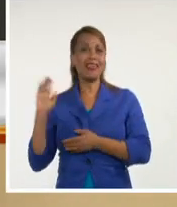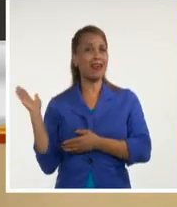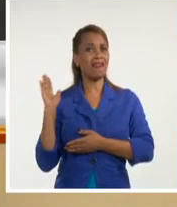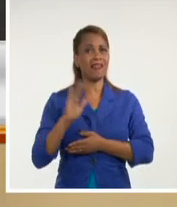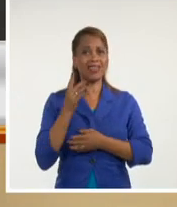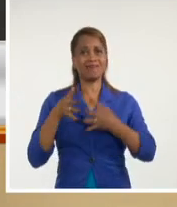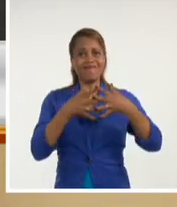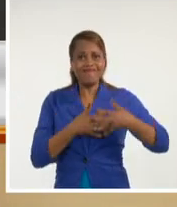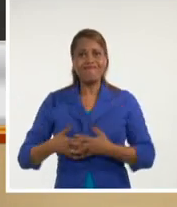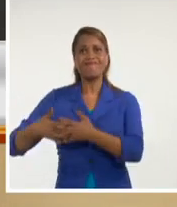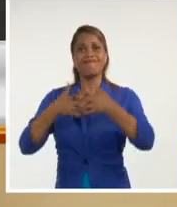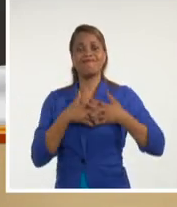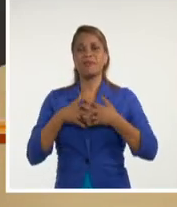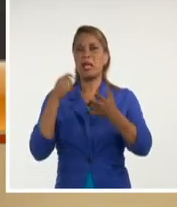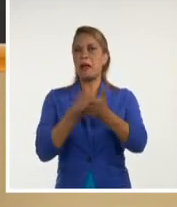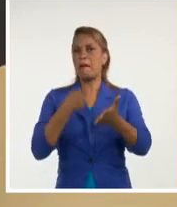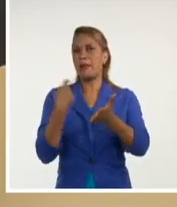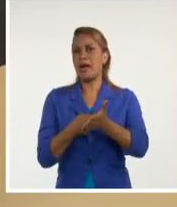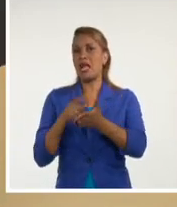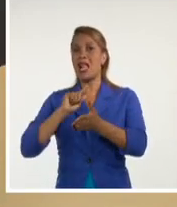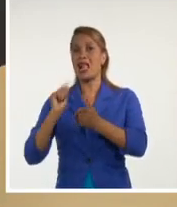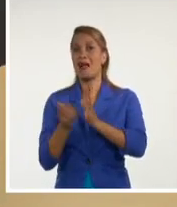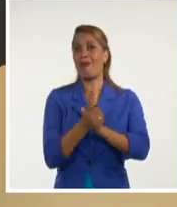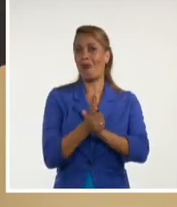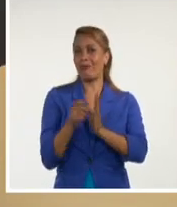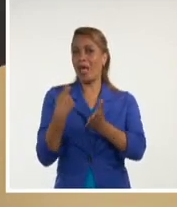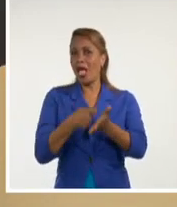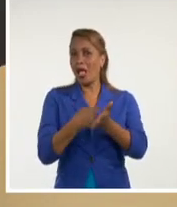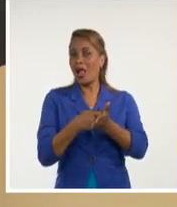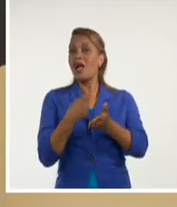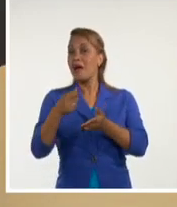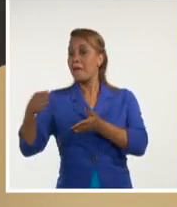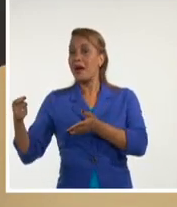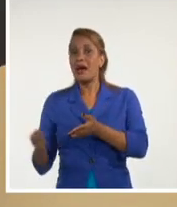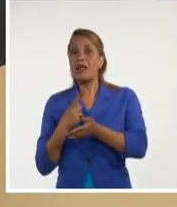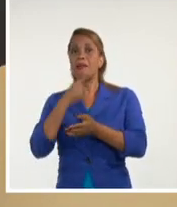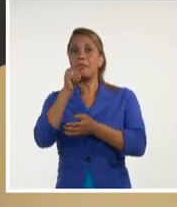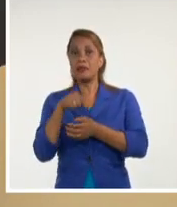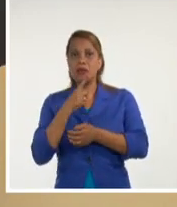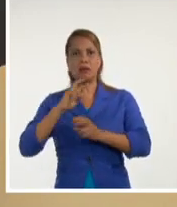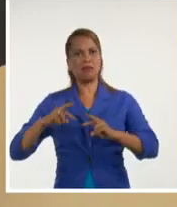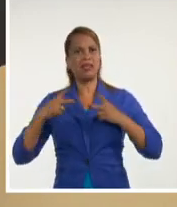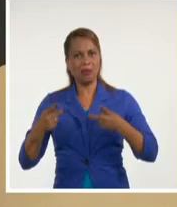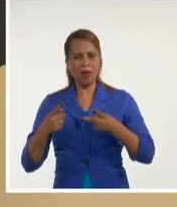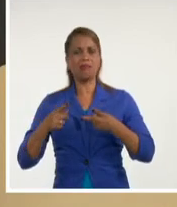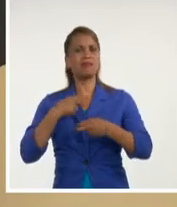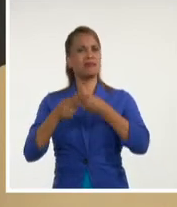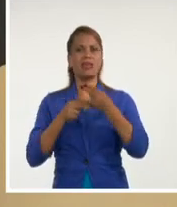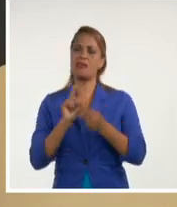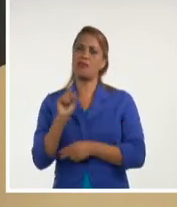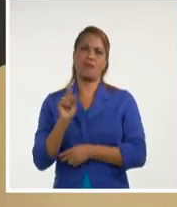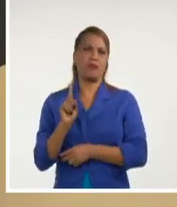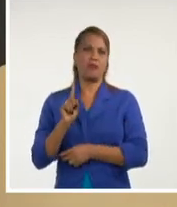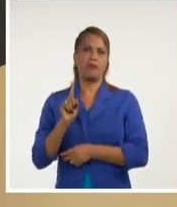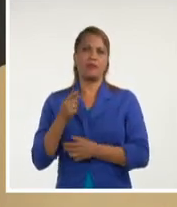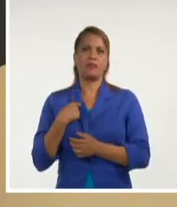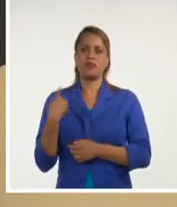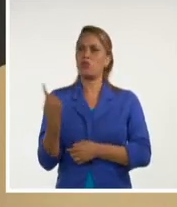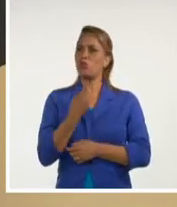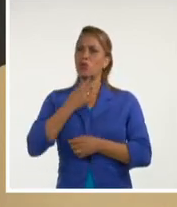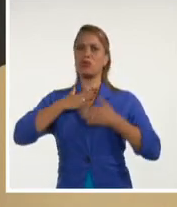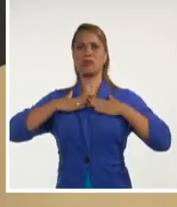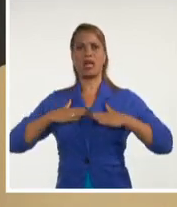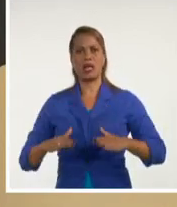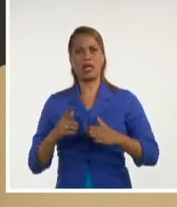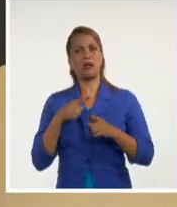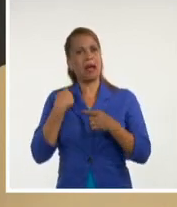nadie que esté presupuestando a esas pandillas que hicieron lo que hicieron, que no lo vamos a permitir que lo vuelvan a hacer, que salgan en la paz y la tranquilidad de los cubanos